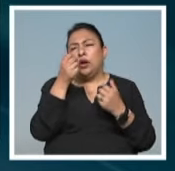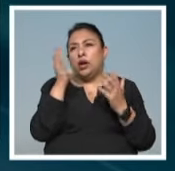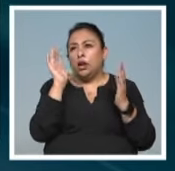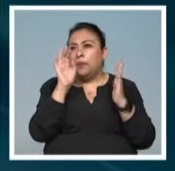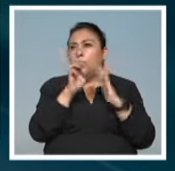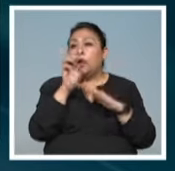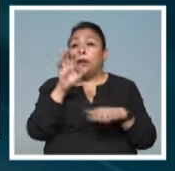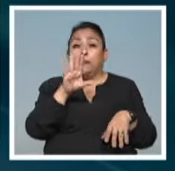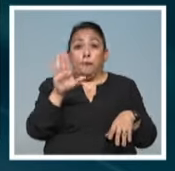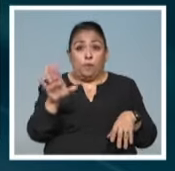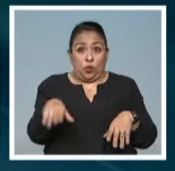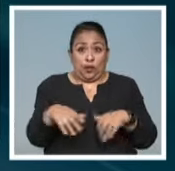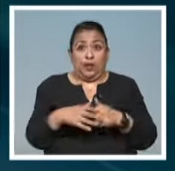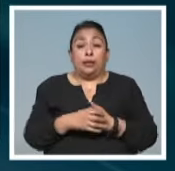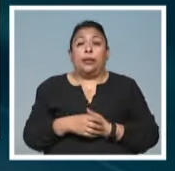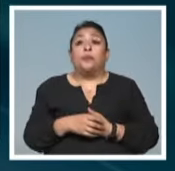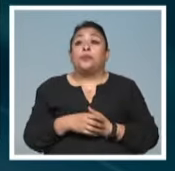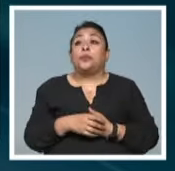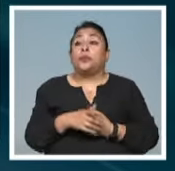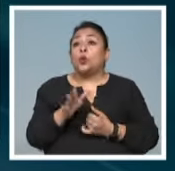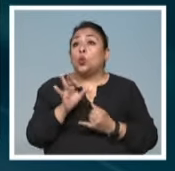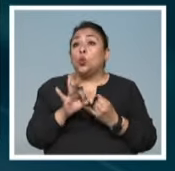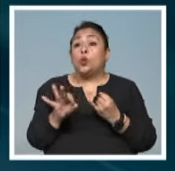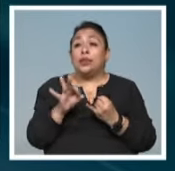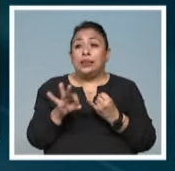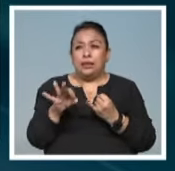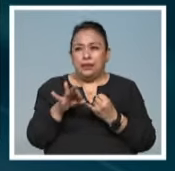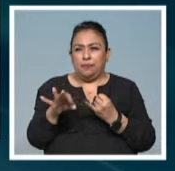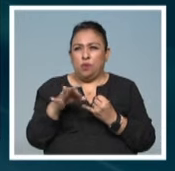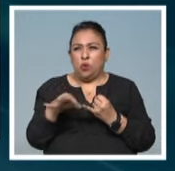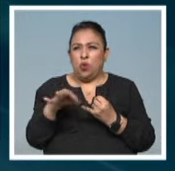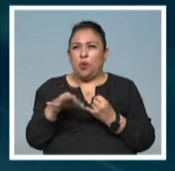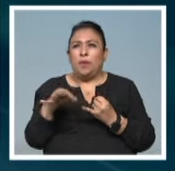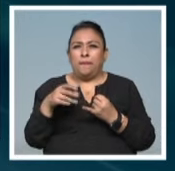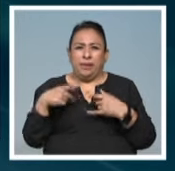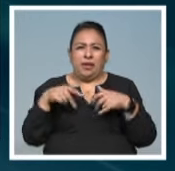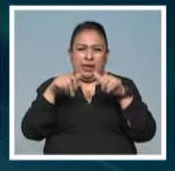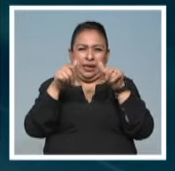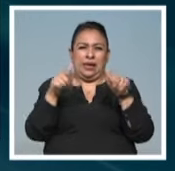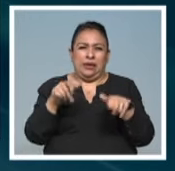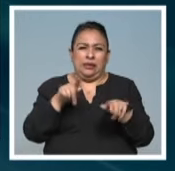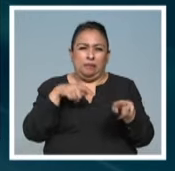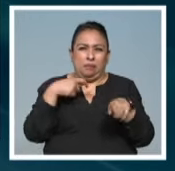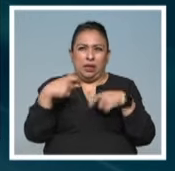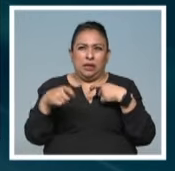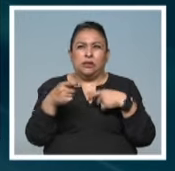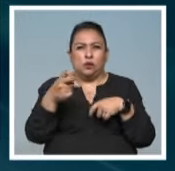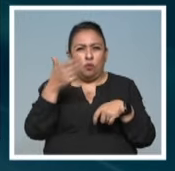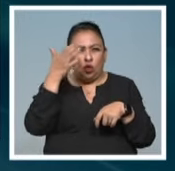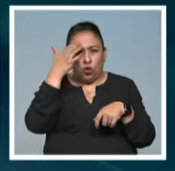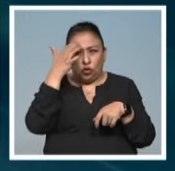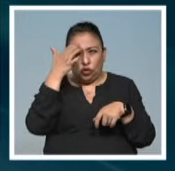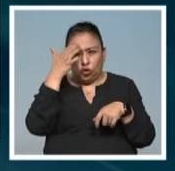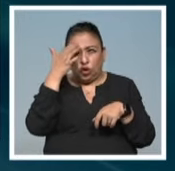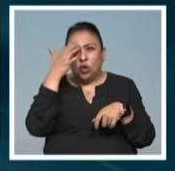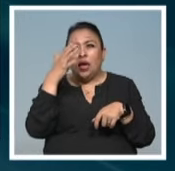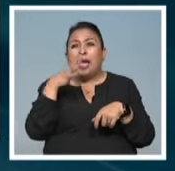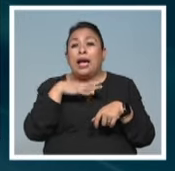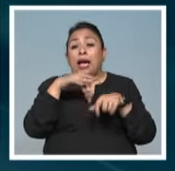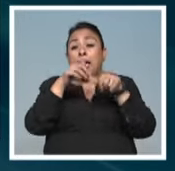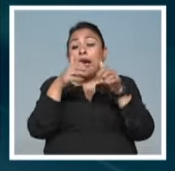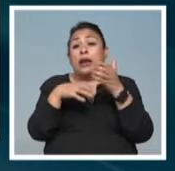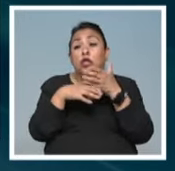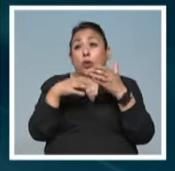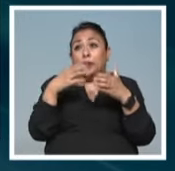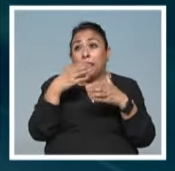como puede ser la muerte. La última parte de artista plástico que pocos conocen, donde hacía arte objeto,